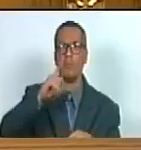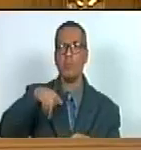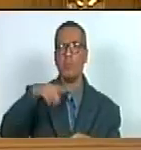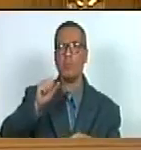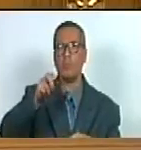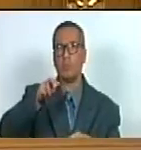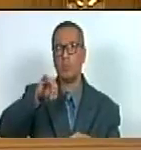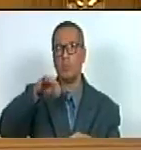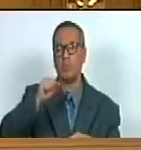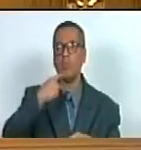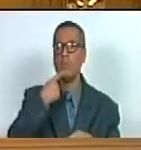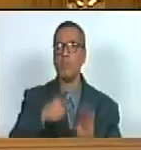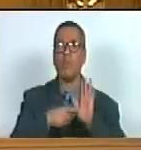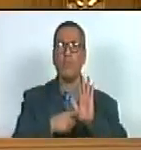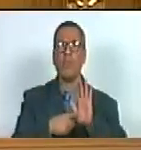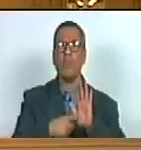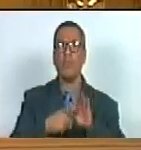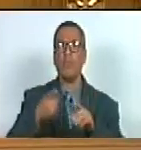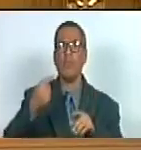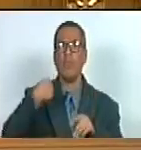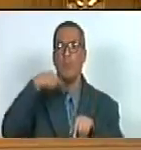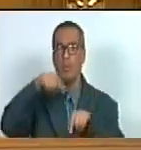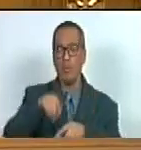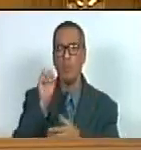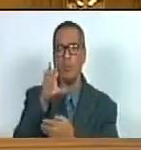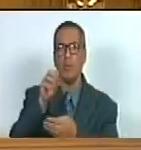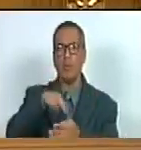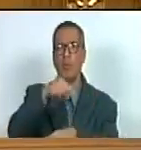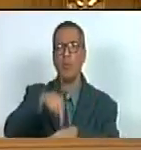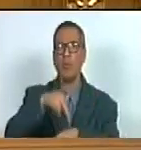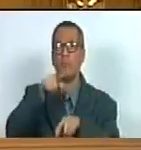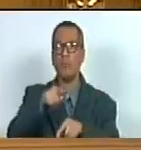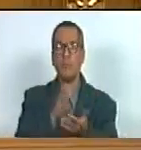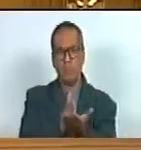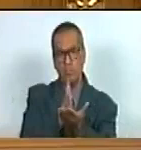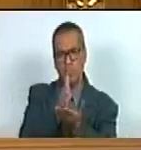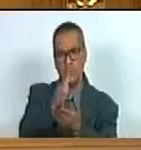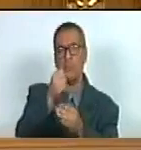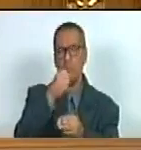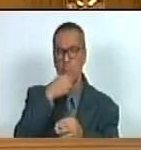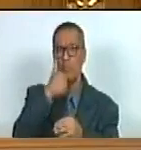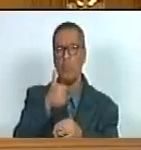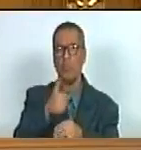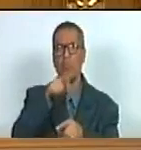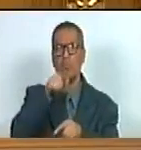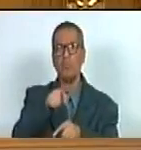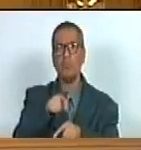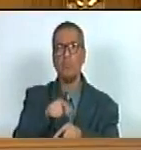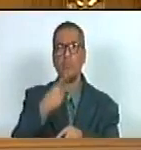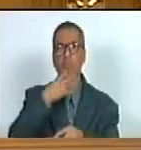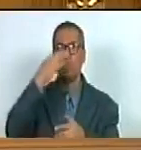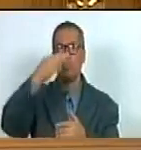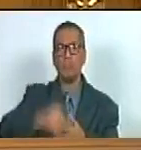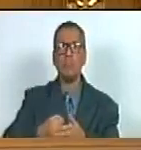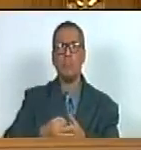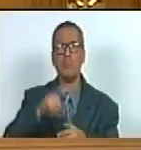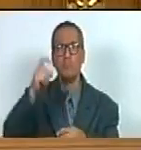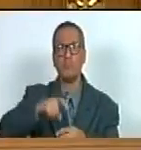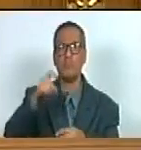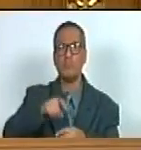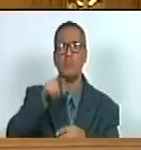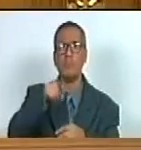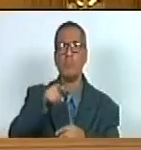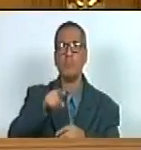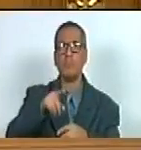nos demuestra que desde este parlamento vamos en la dirección correcta y que era ciertamente necesario